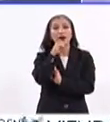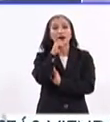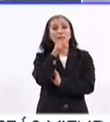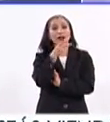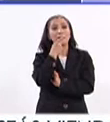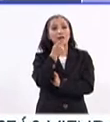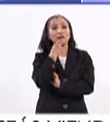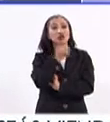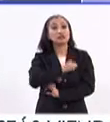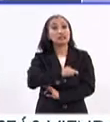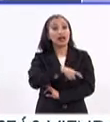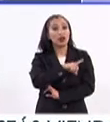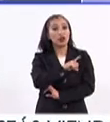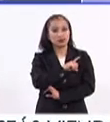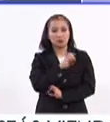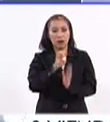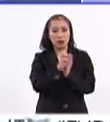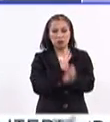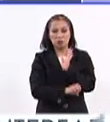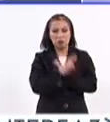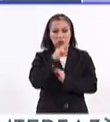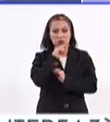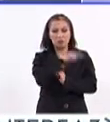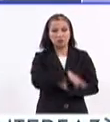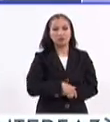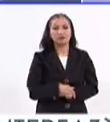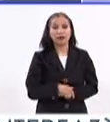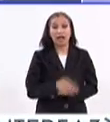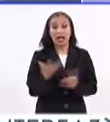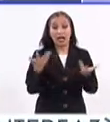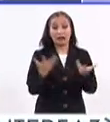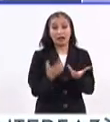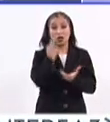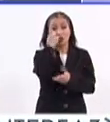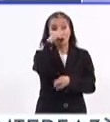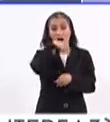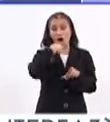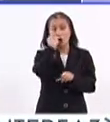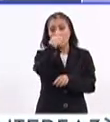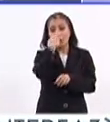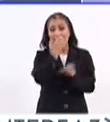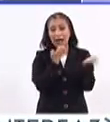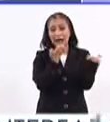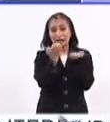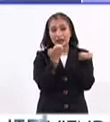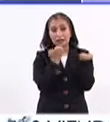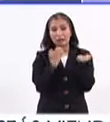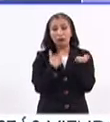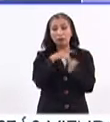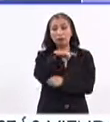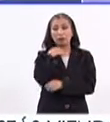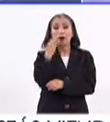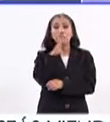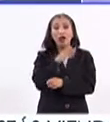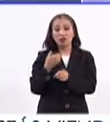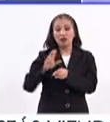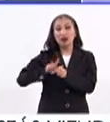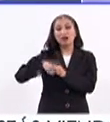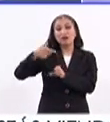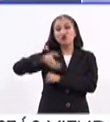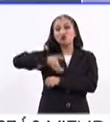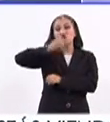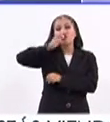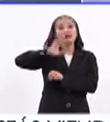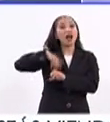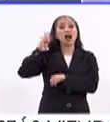estamos hablando de un tema de salud. Por poner un ejemplo muy rápido, realizar una hora de actividad física se ve mermada si consume una lata de refresco